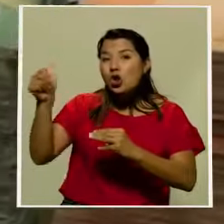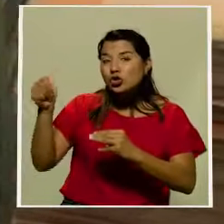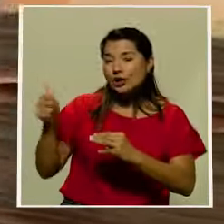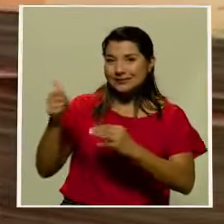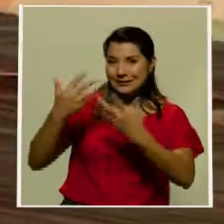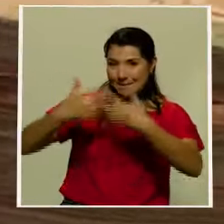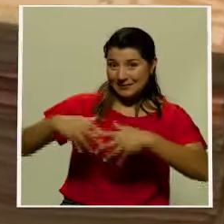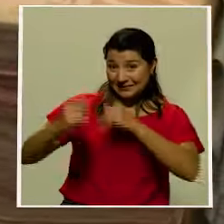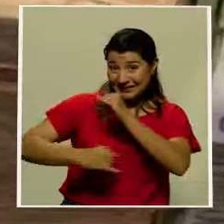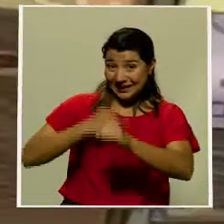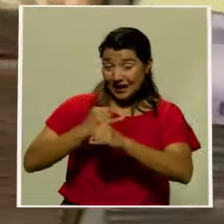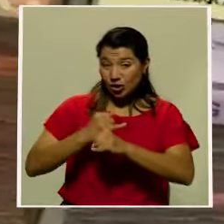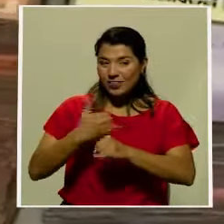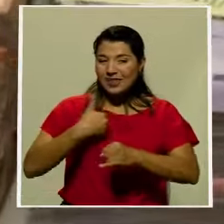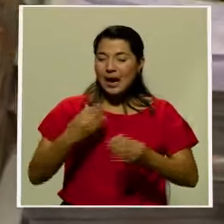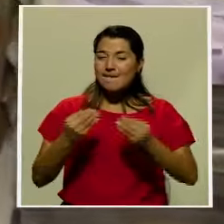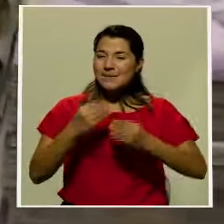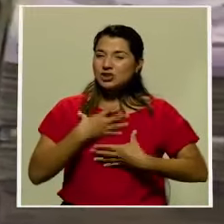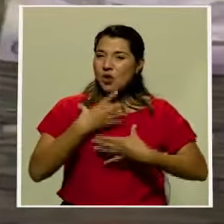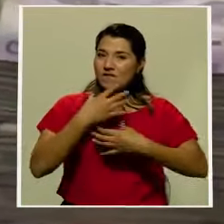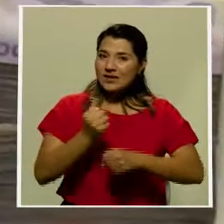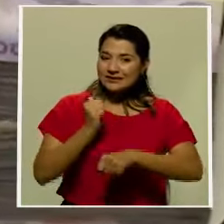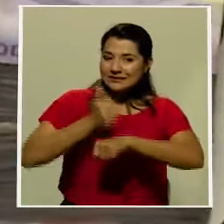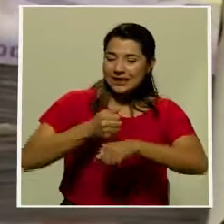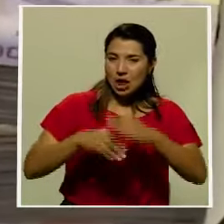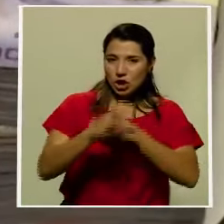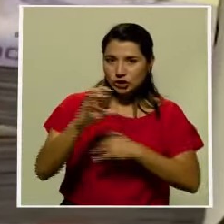macroeconómica que sigue Costa Rica.